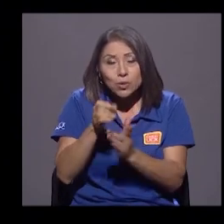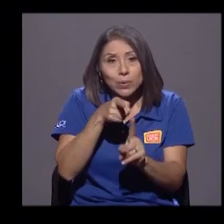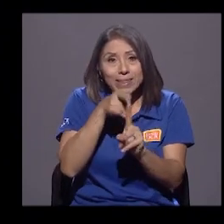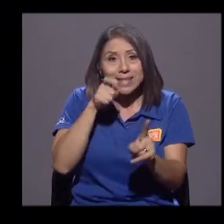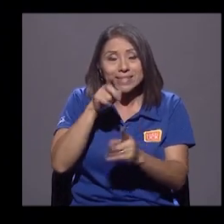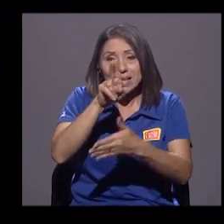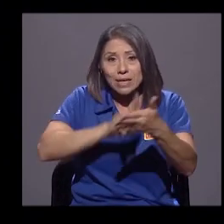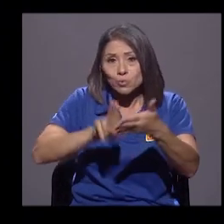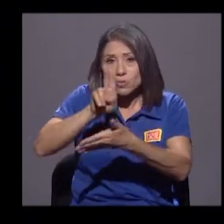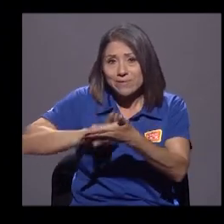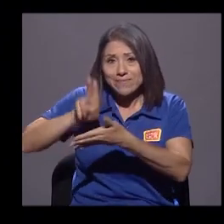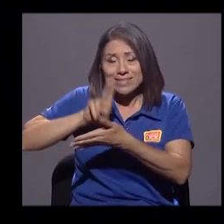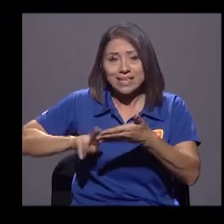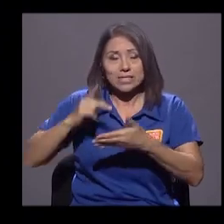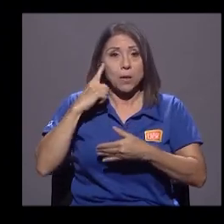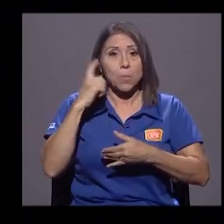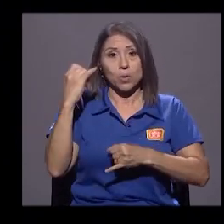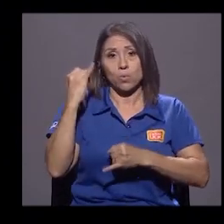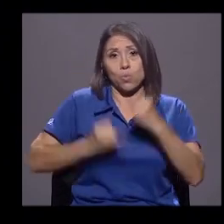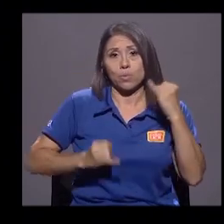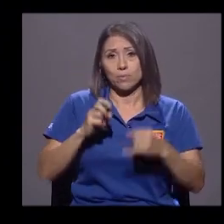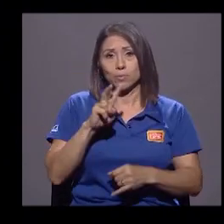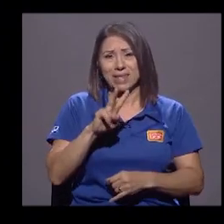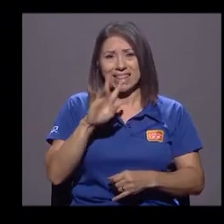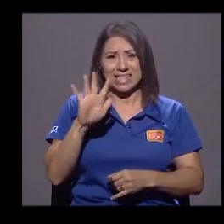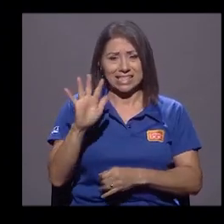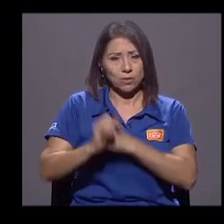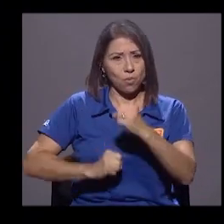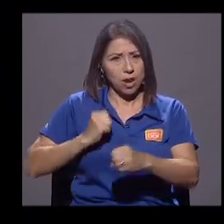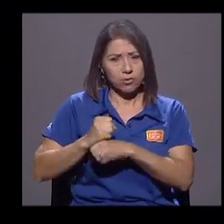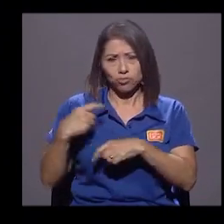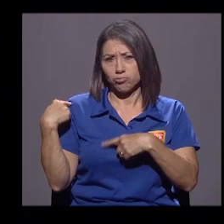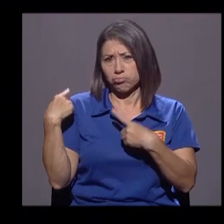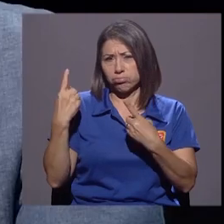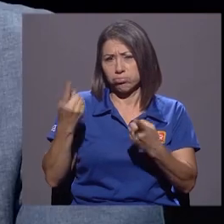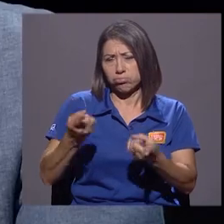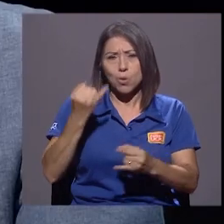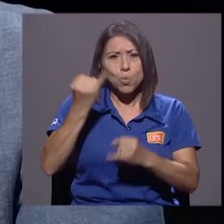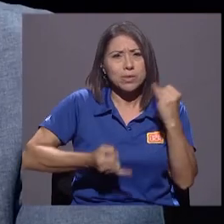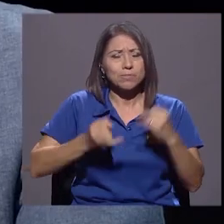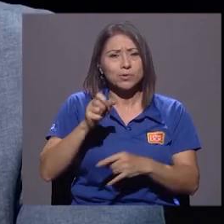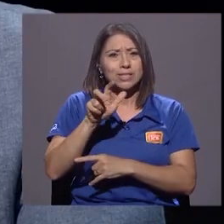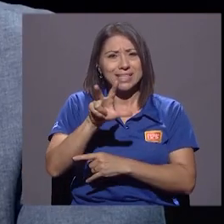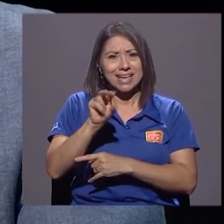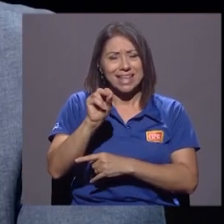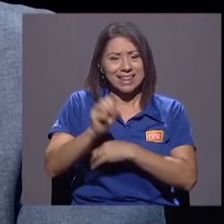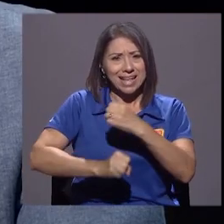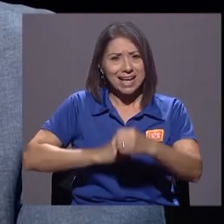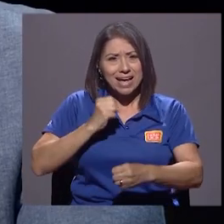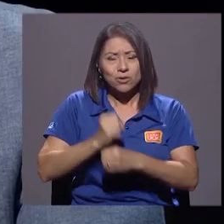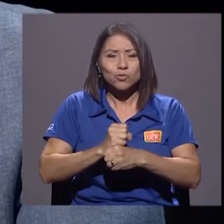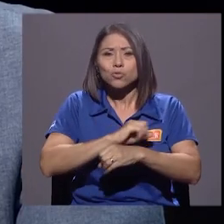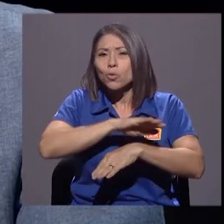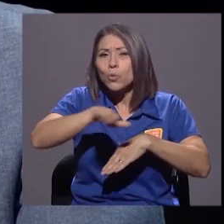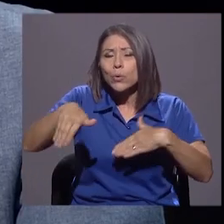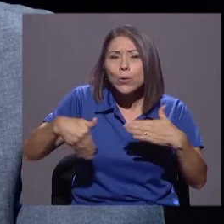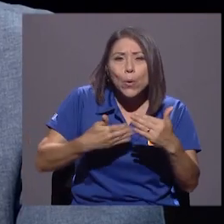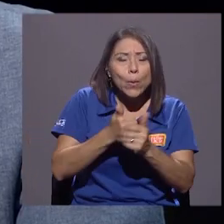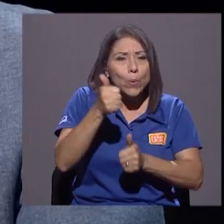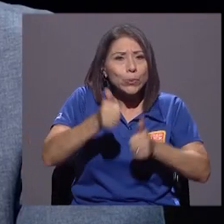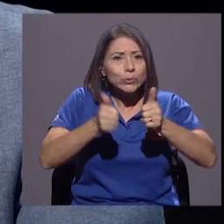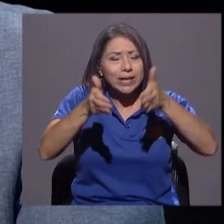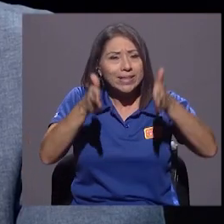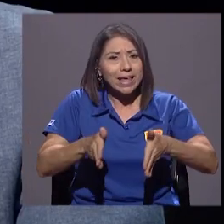a lo largo de los últimos 25, 30 años, sistemáticamente todos los candidatos que han